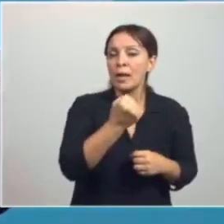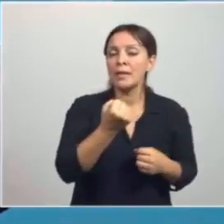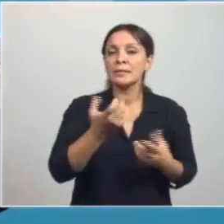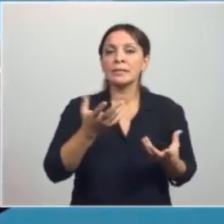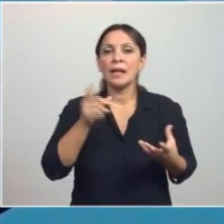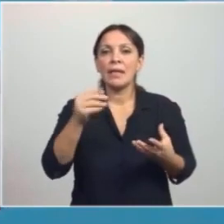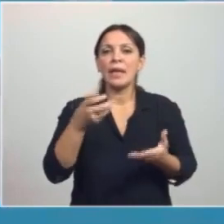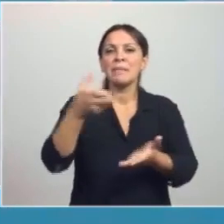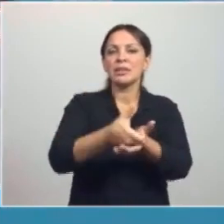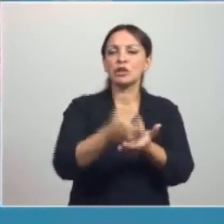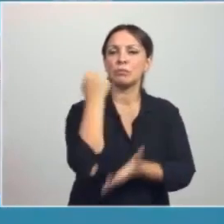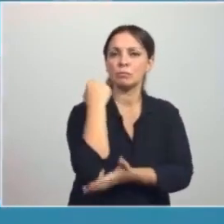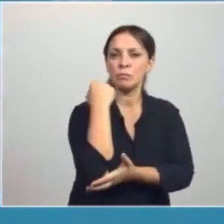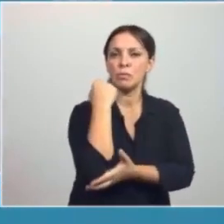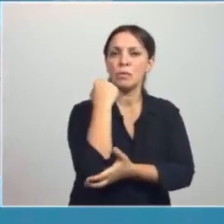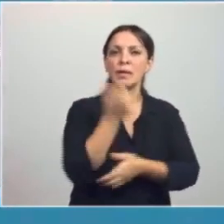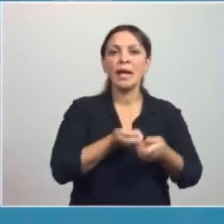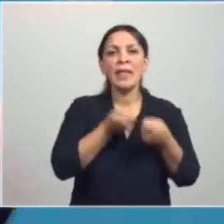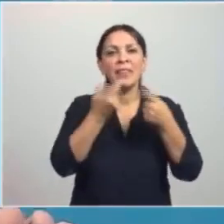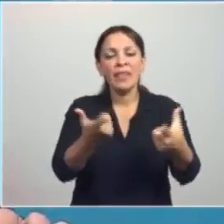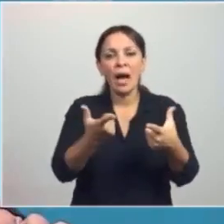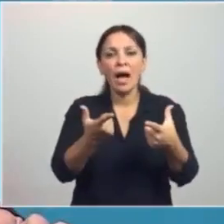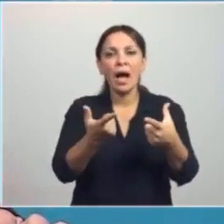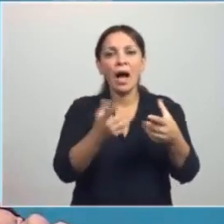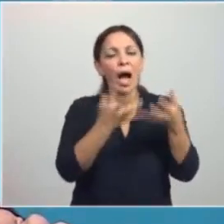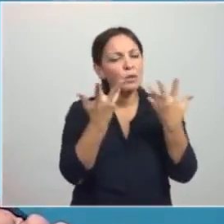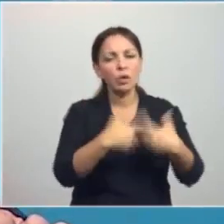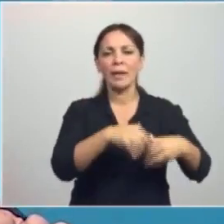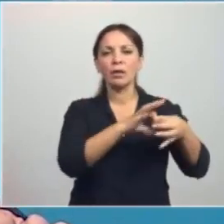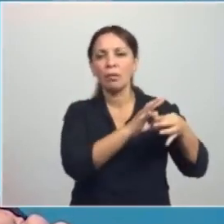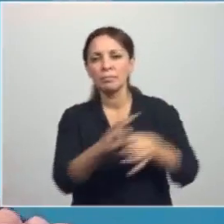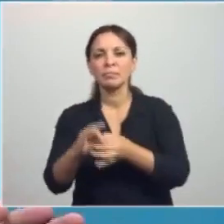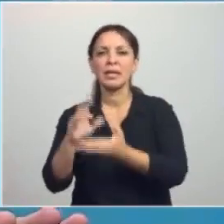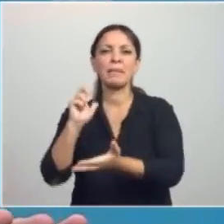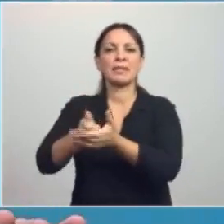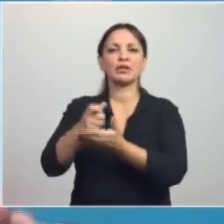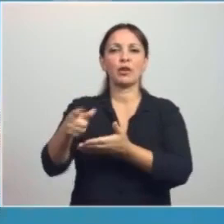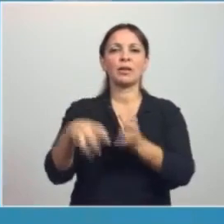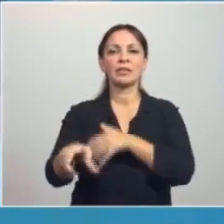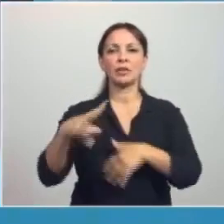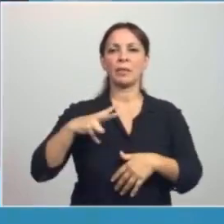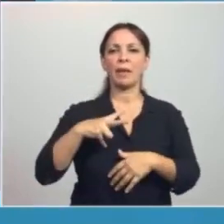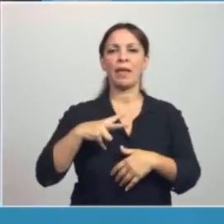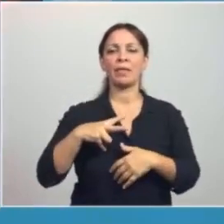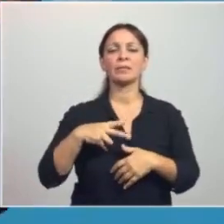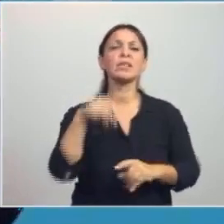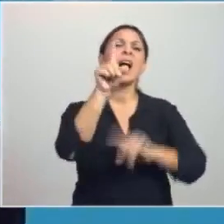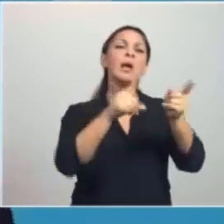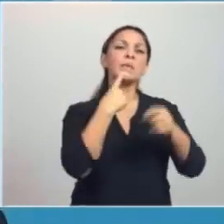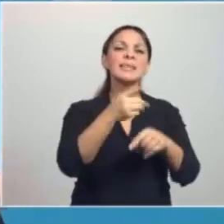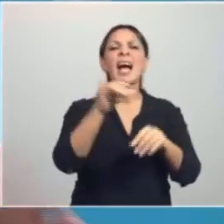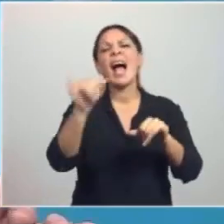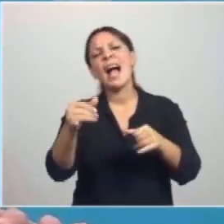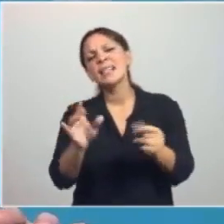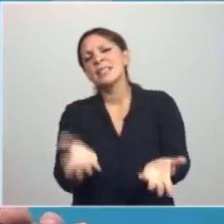genera un efecto multiplicador sobre la inversión privada. Hay quienes más van a decir, pero eso está discutido, que hay un